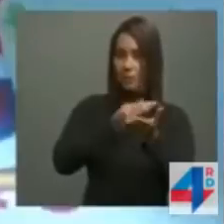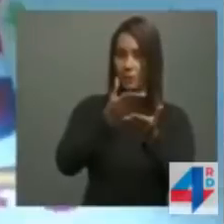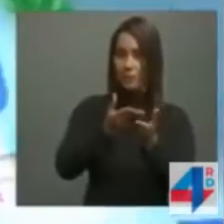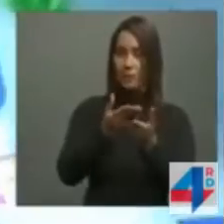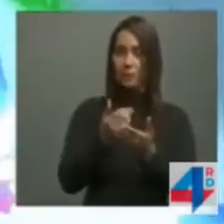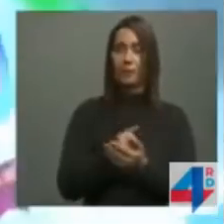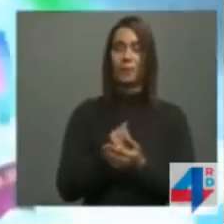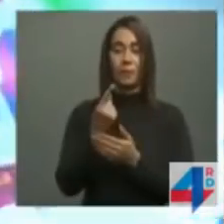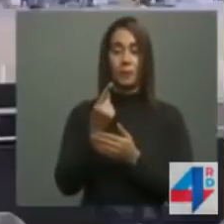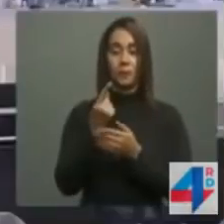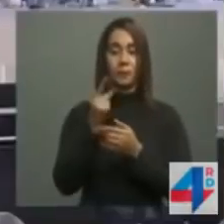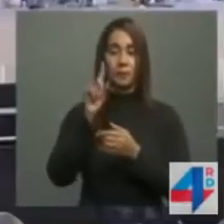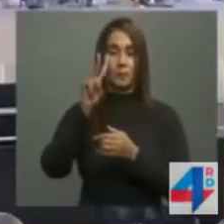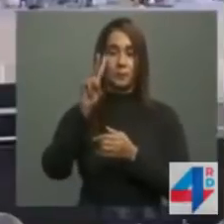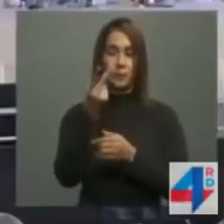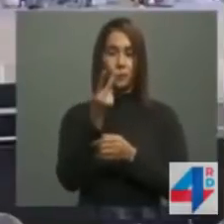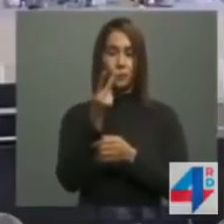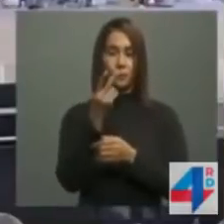semestre de este año.